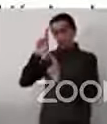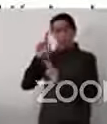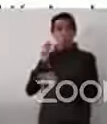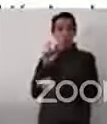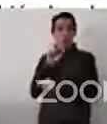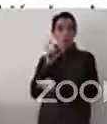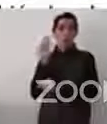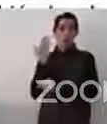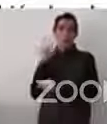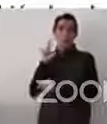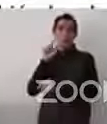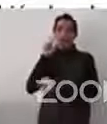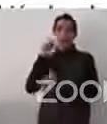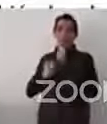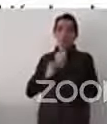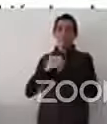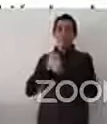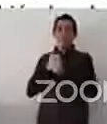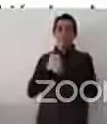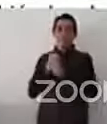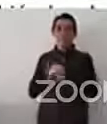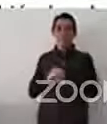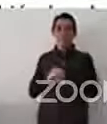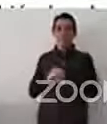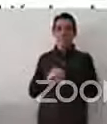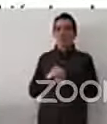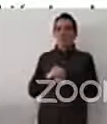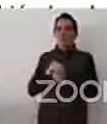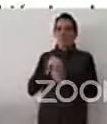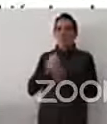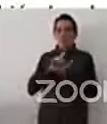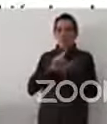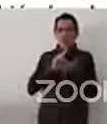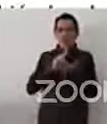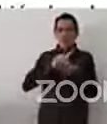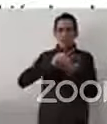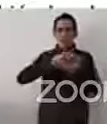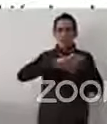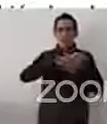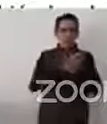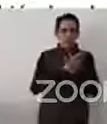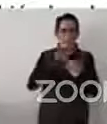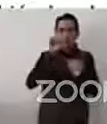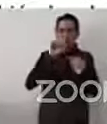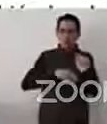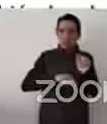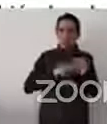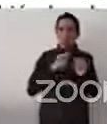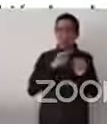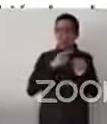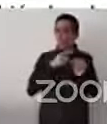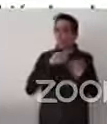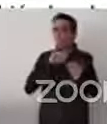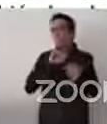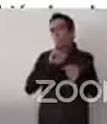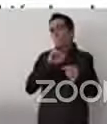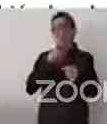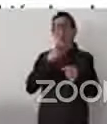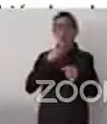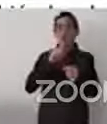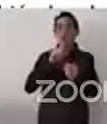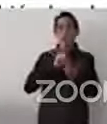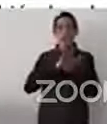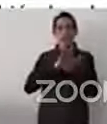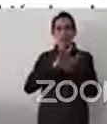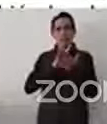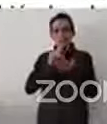pero no tenían derechos específicos. Y esto surge además a